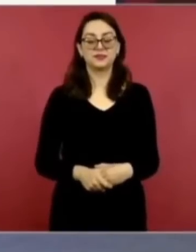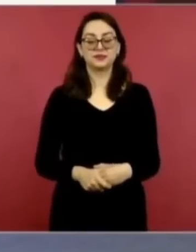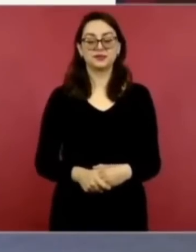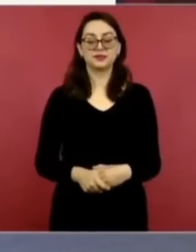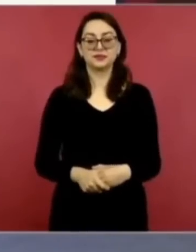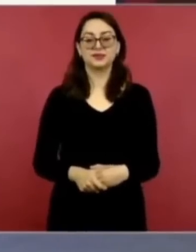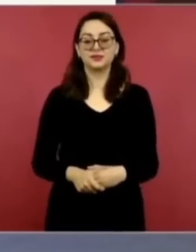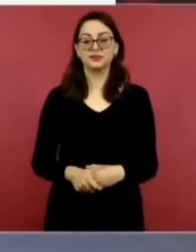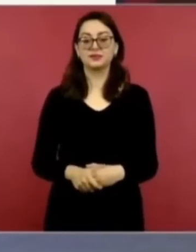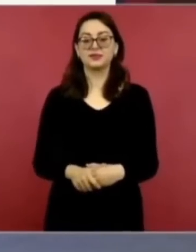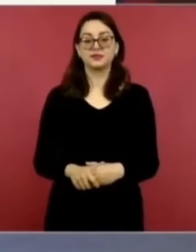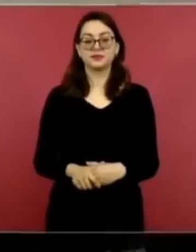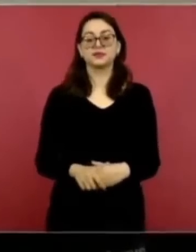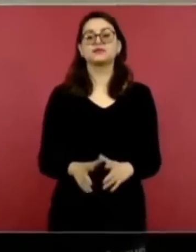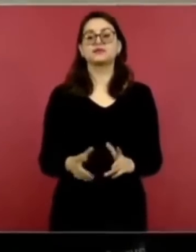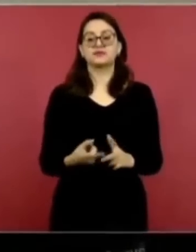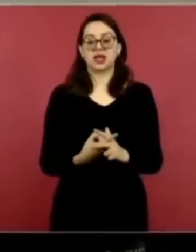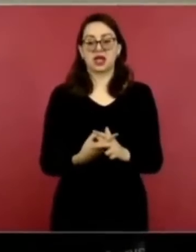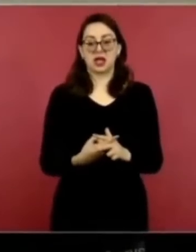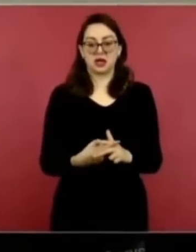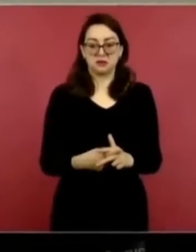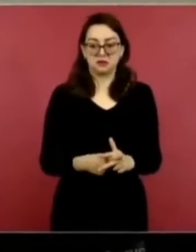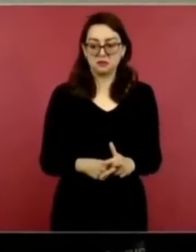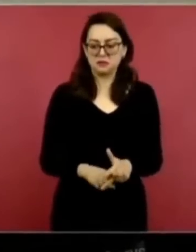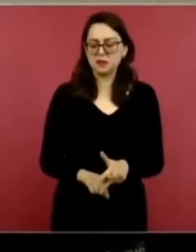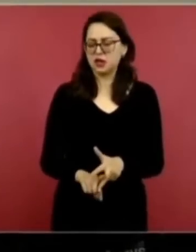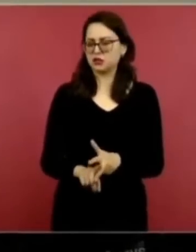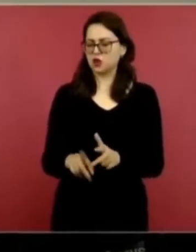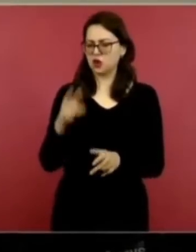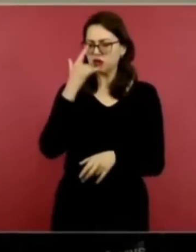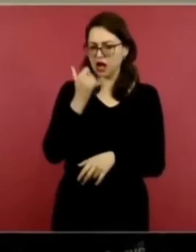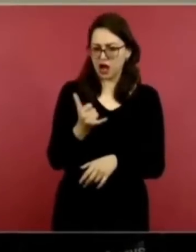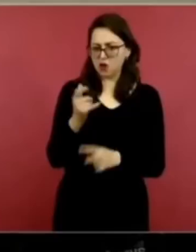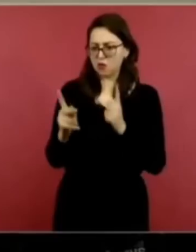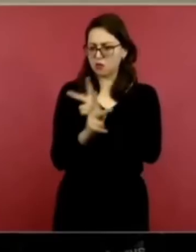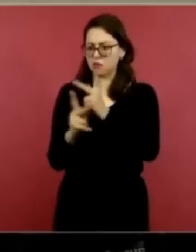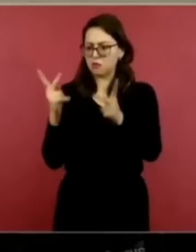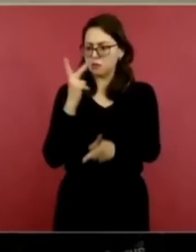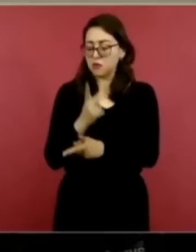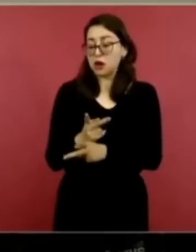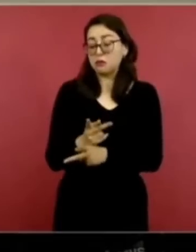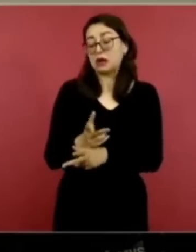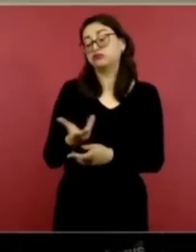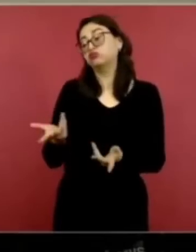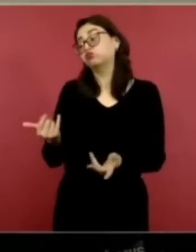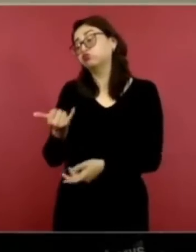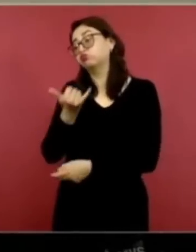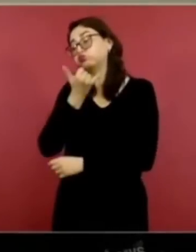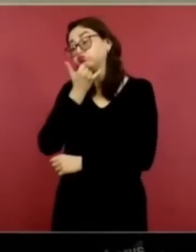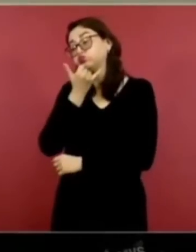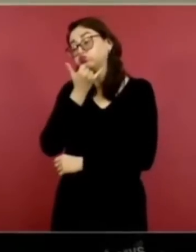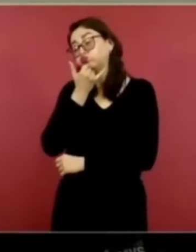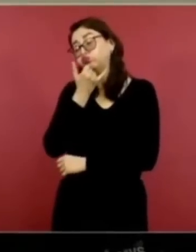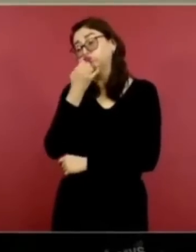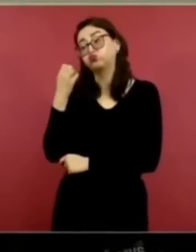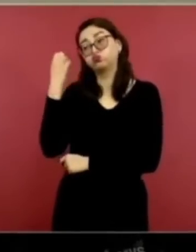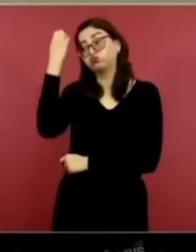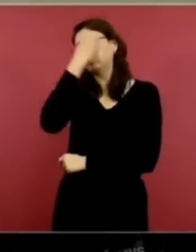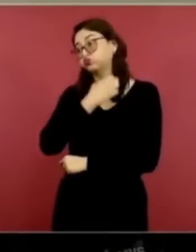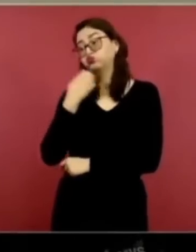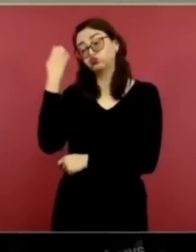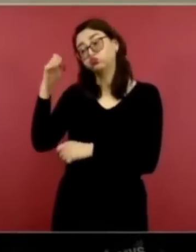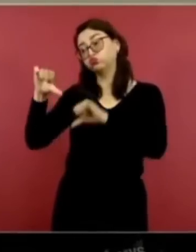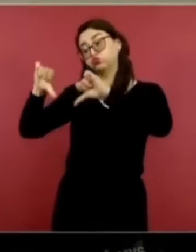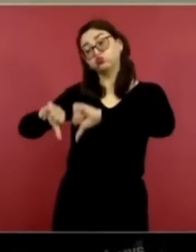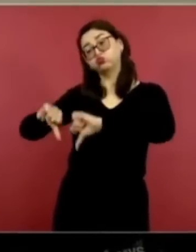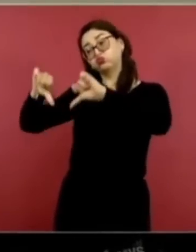Desde entonces empezaron a rechazar a los jóvenes con la mentira, pretexto de que no pasaban